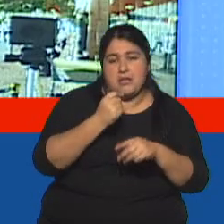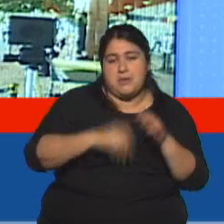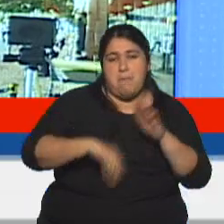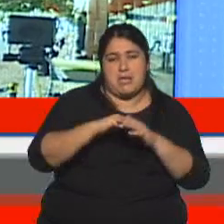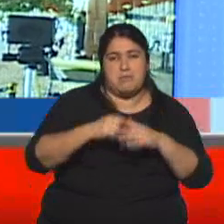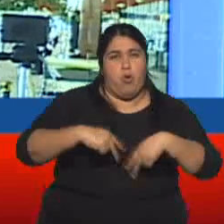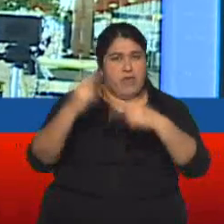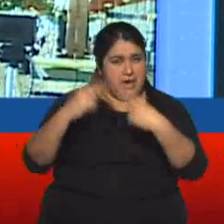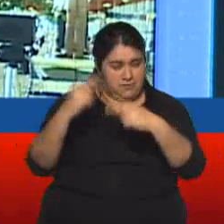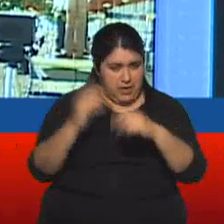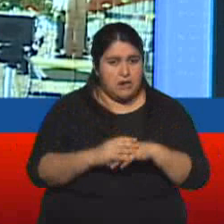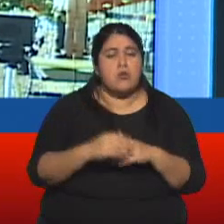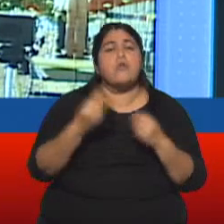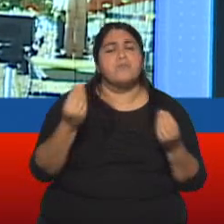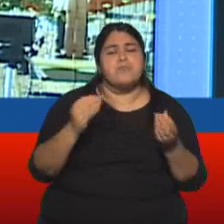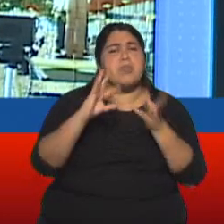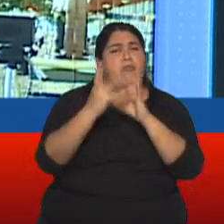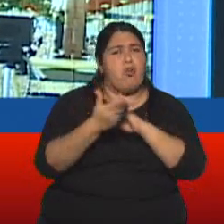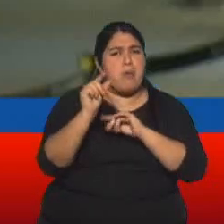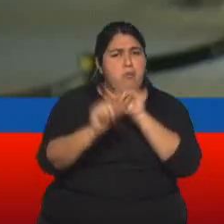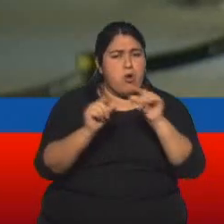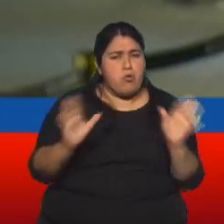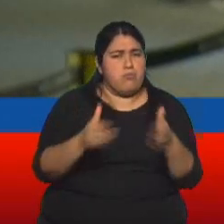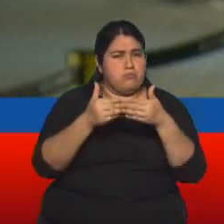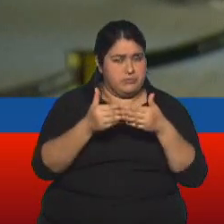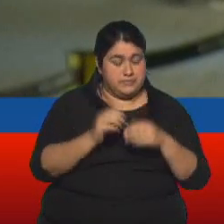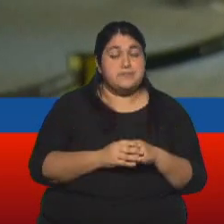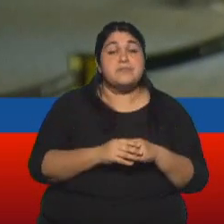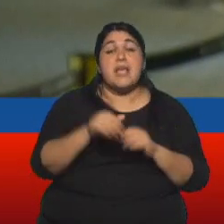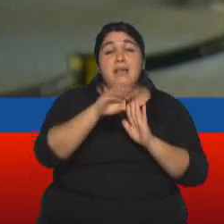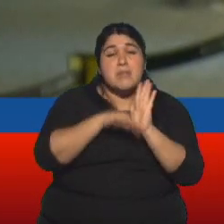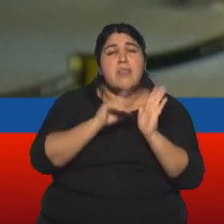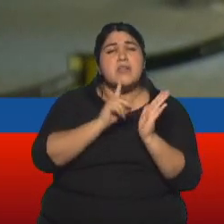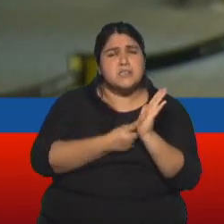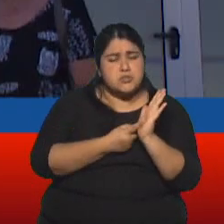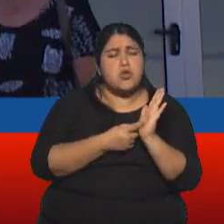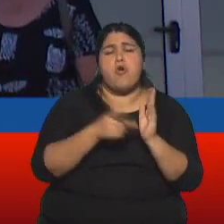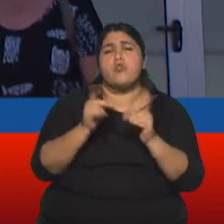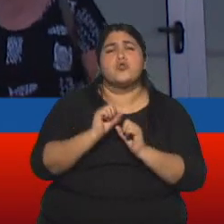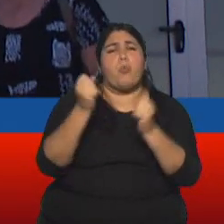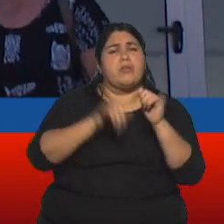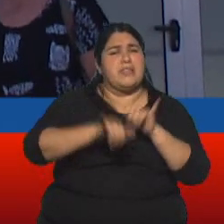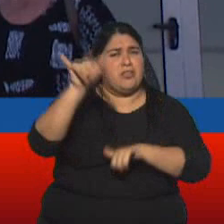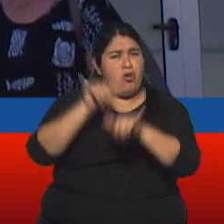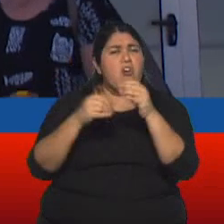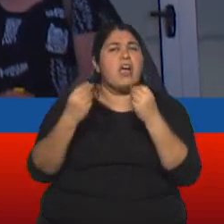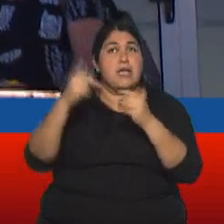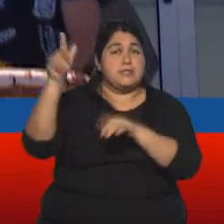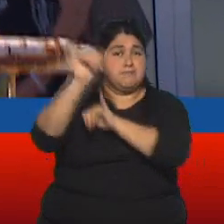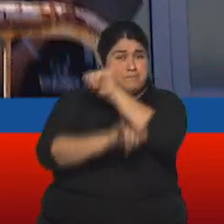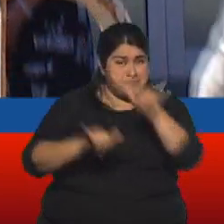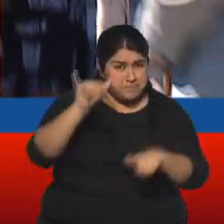emergencia sanitaria que rige a causa, claro, de la pandemia de COVID-19. La norma establece que continúan suspendidos los vuelos provenientes, atención,